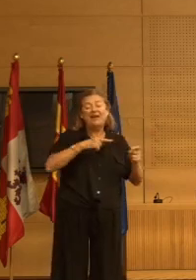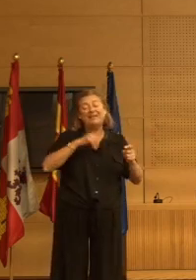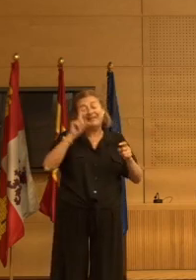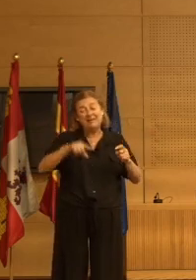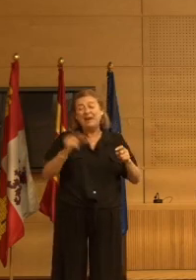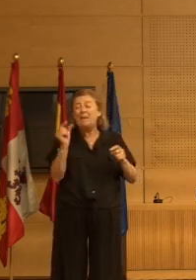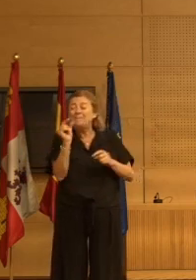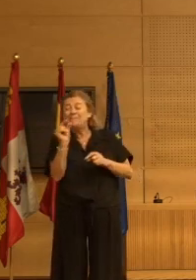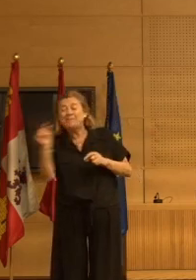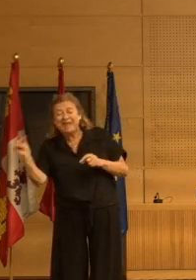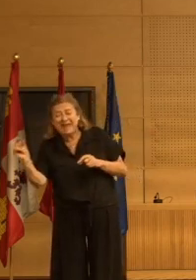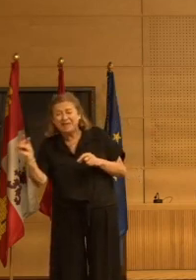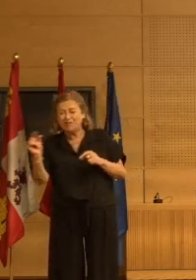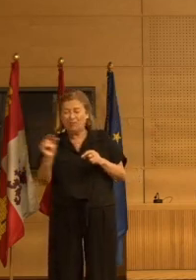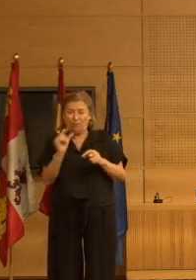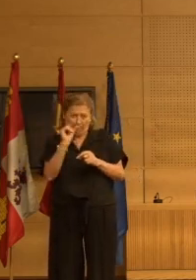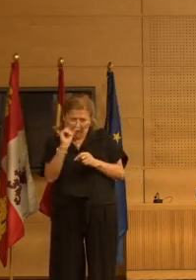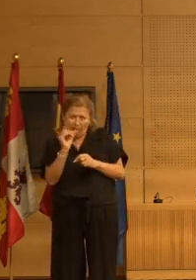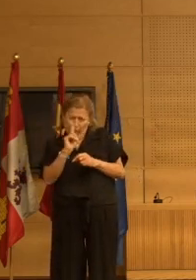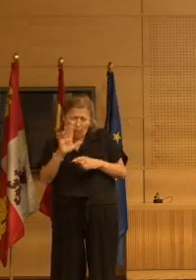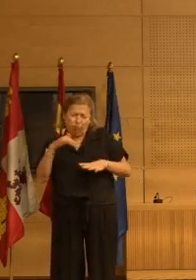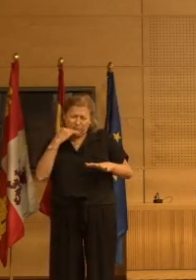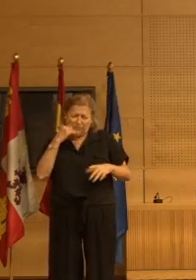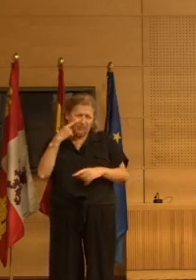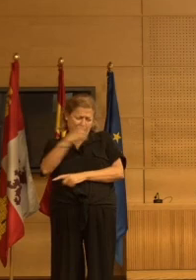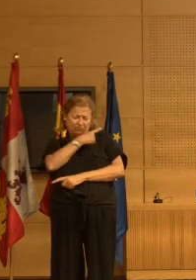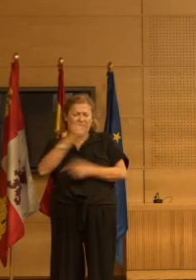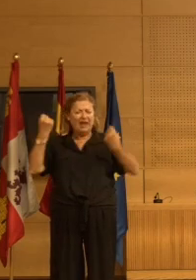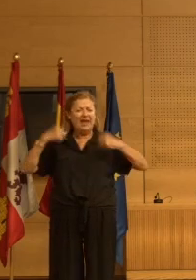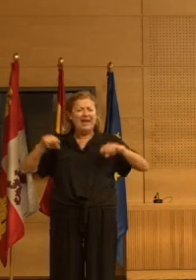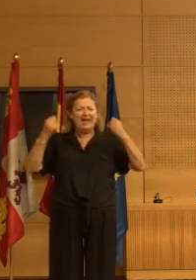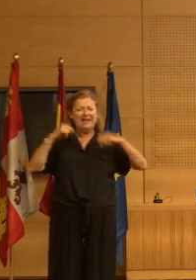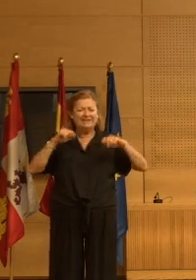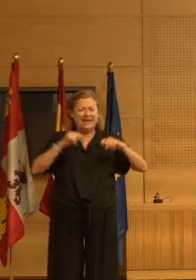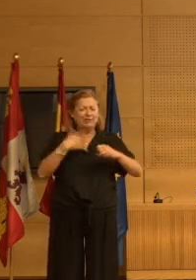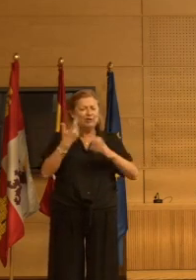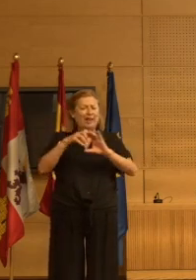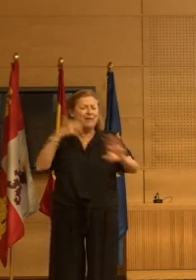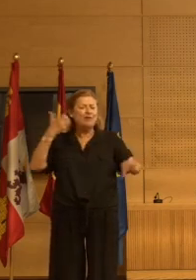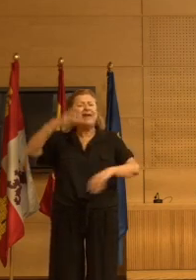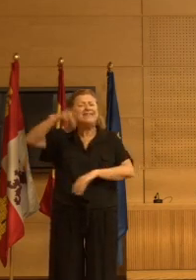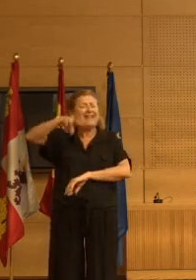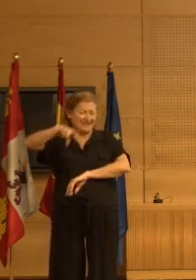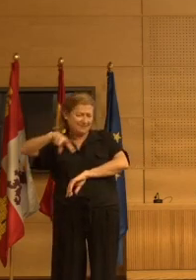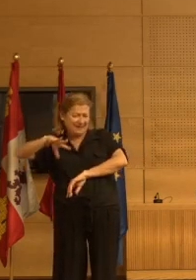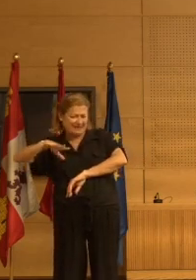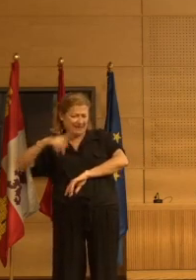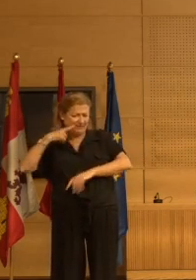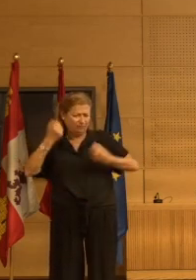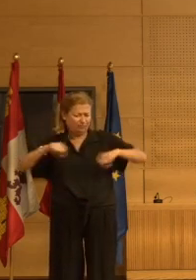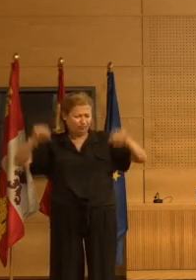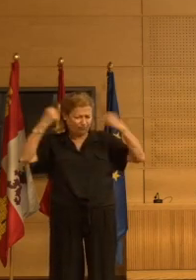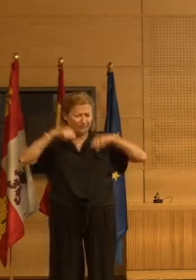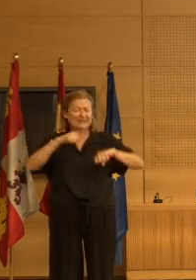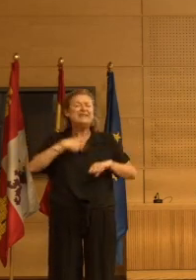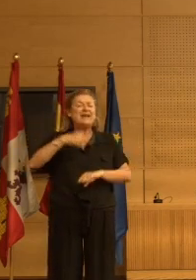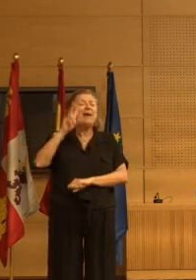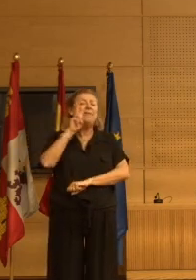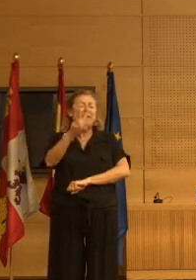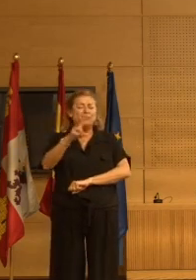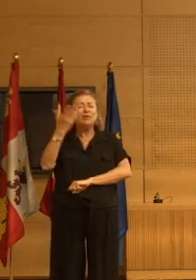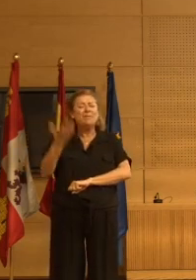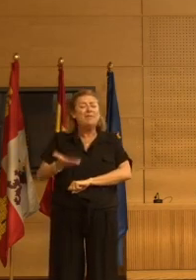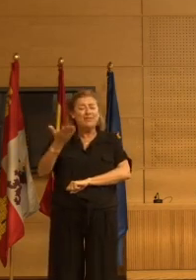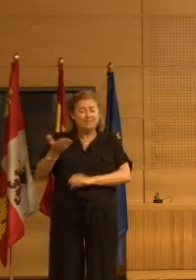pequeño, o tal vez no tan pequeño, porque estos ensayos son la mayoría de ensayos de tres meses, pero si vemos el principal